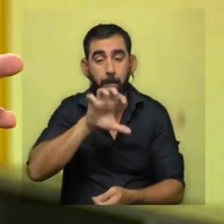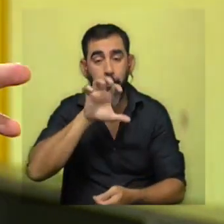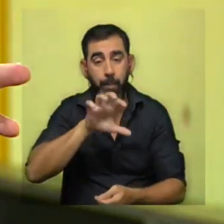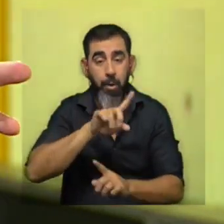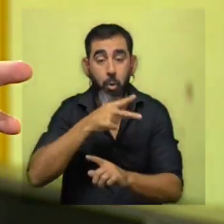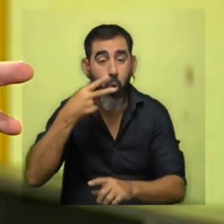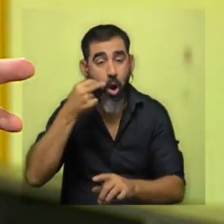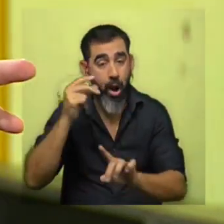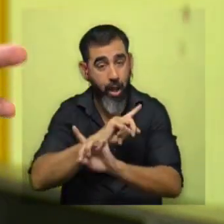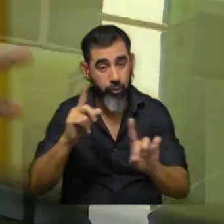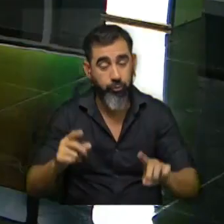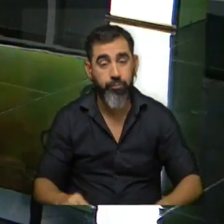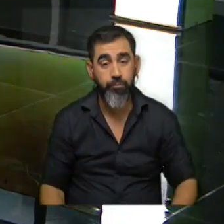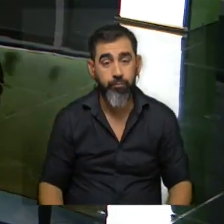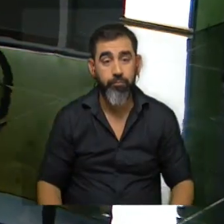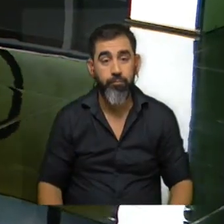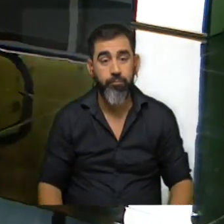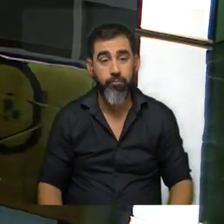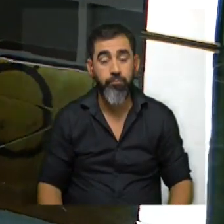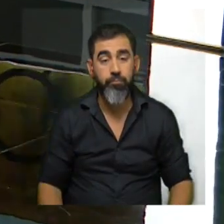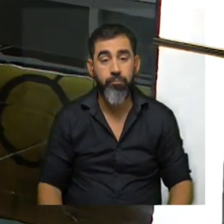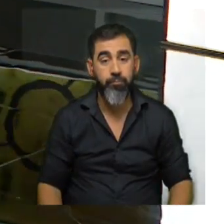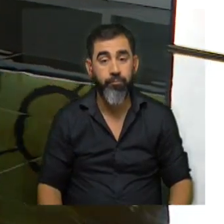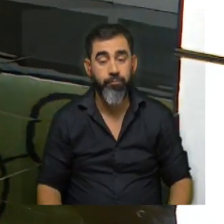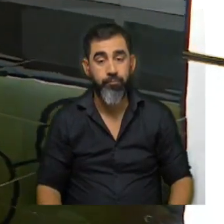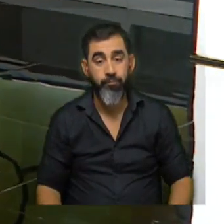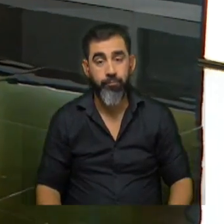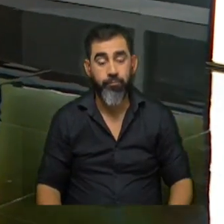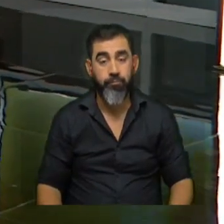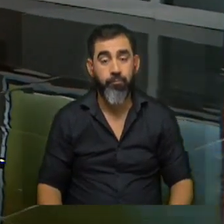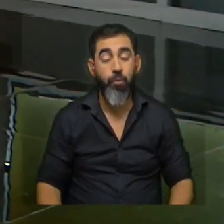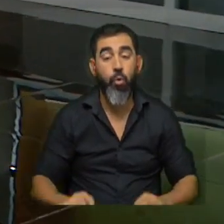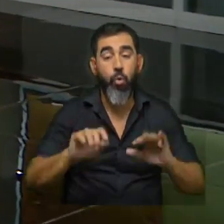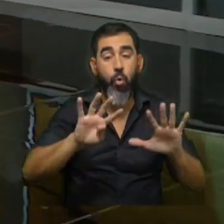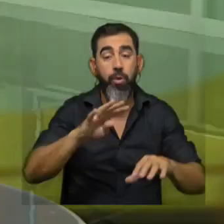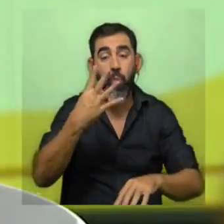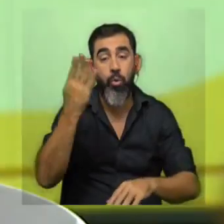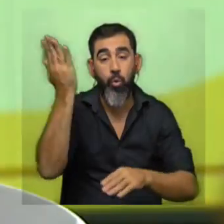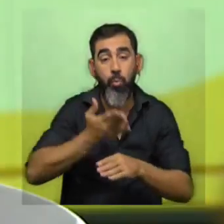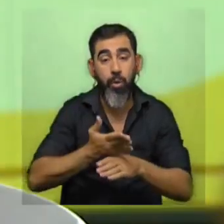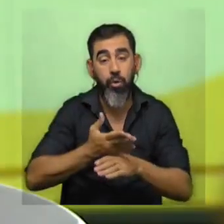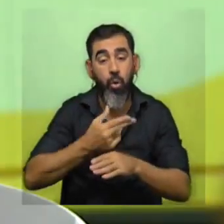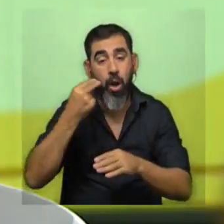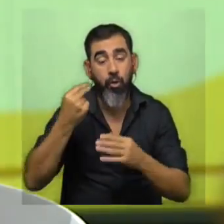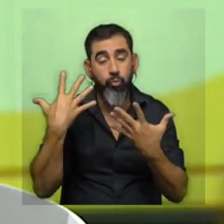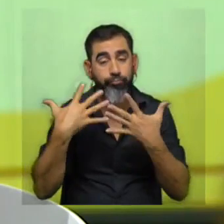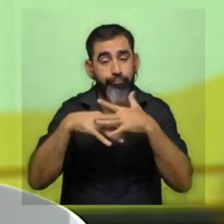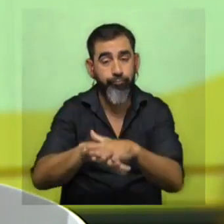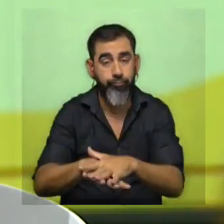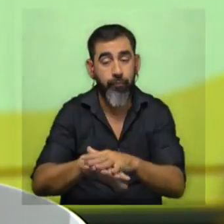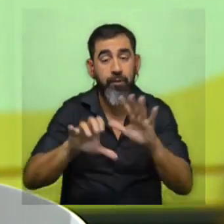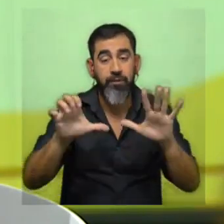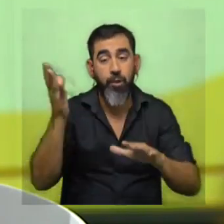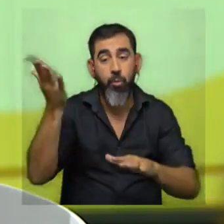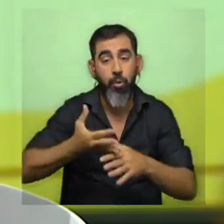no tanto en gatos y ahí está un poco la respuesta exacto tenemos 94% de gatos que son cruza y solo un 6% de